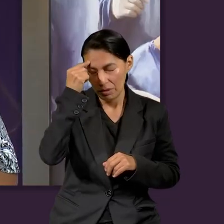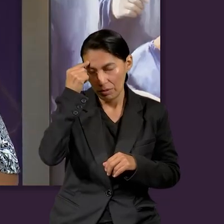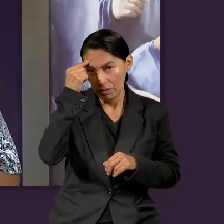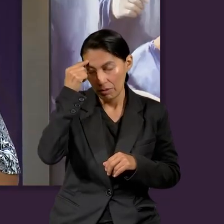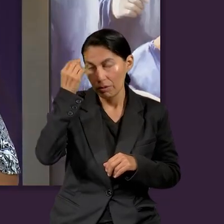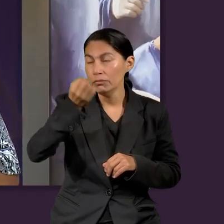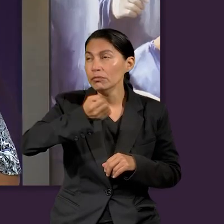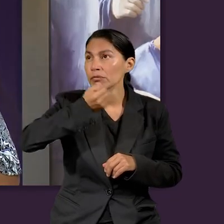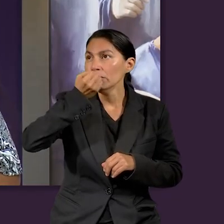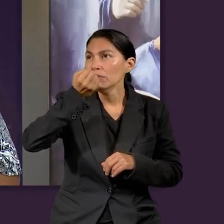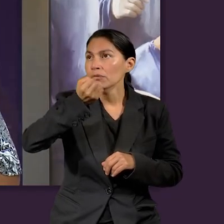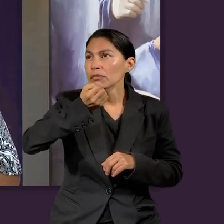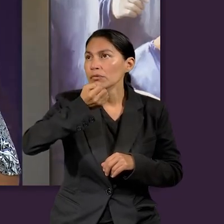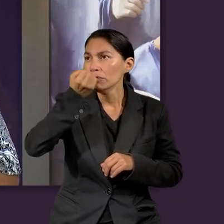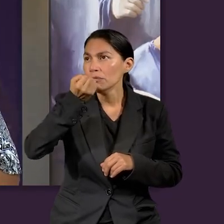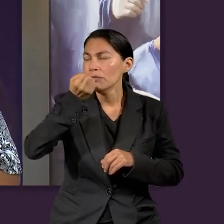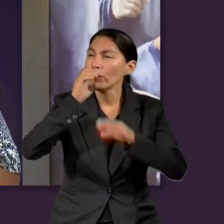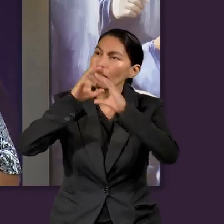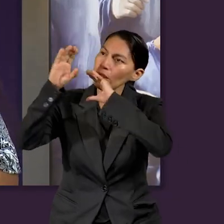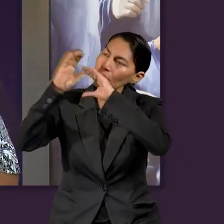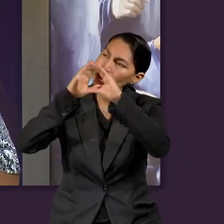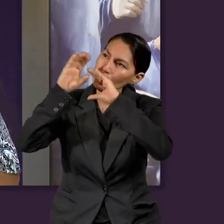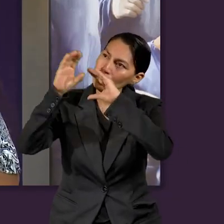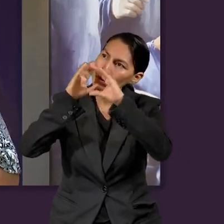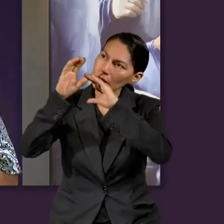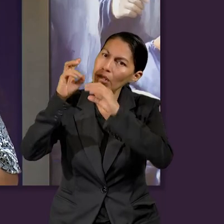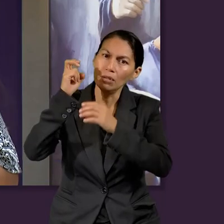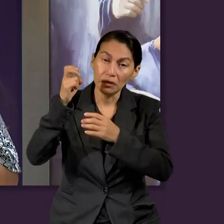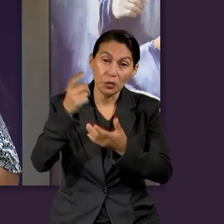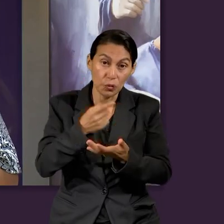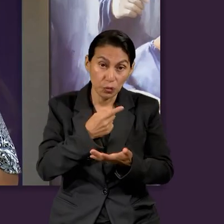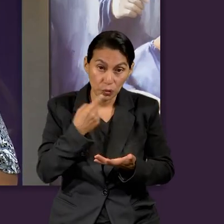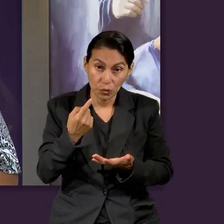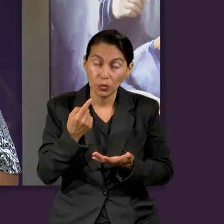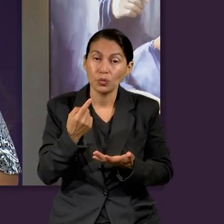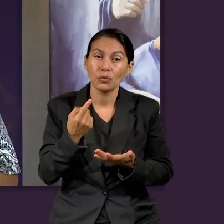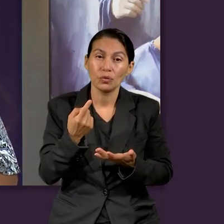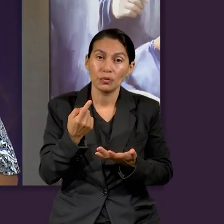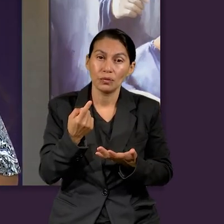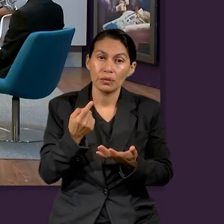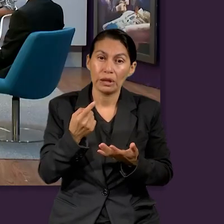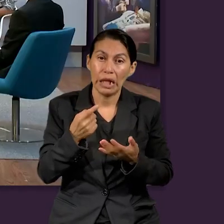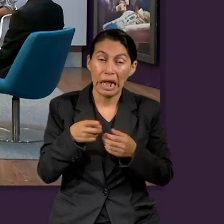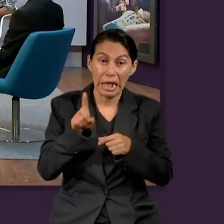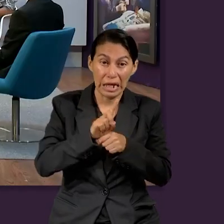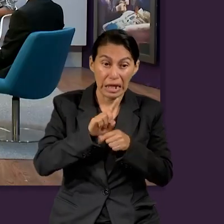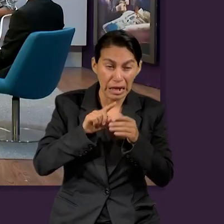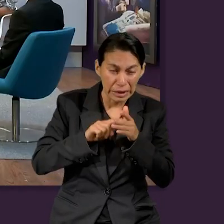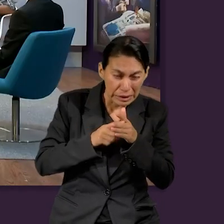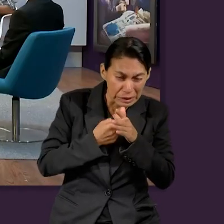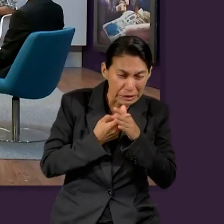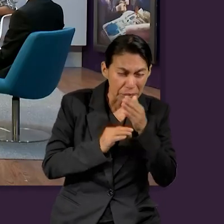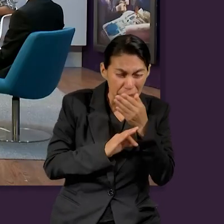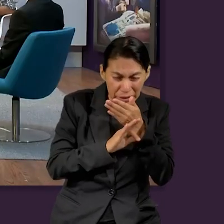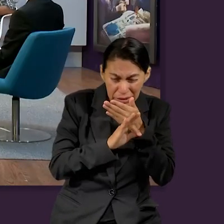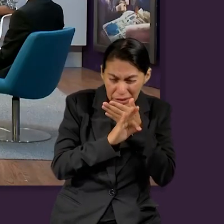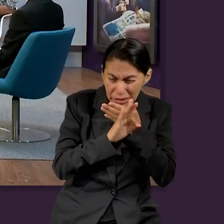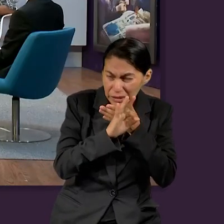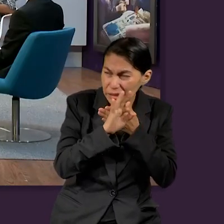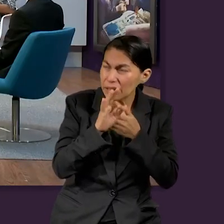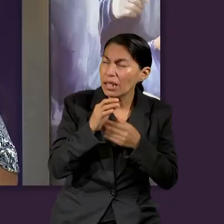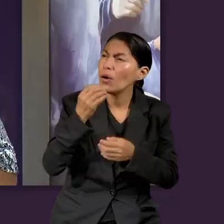pues yo creo que también podría ser la oración, ya que la oración es una de las formas con las que nos podemos comunicar con Dios. Entonces, si nosotros,